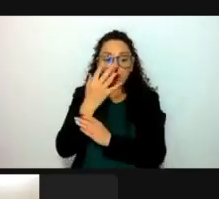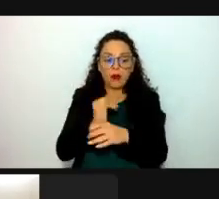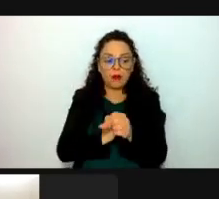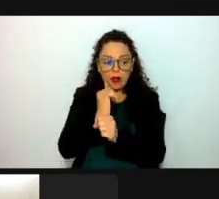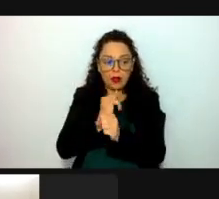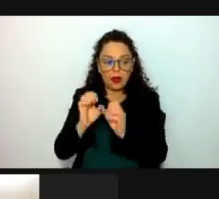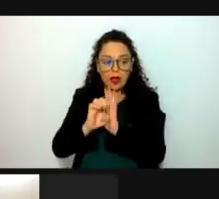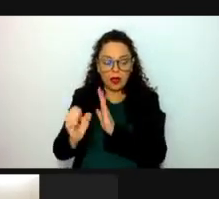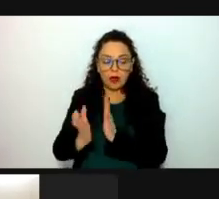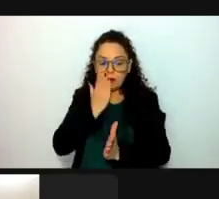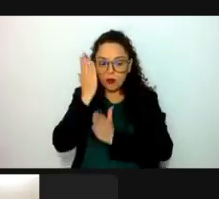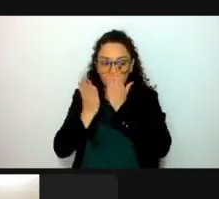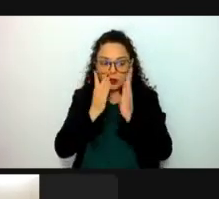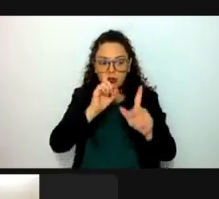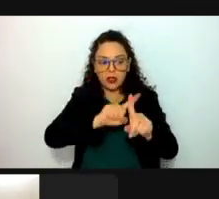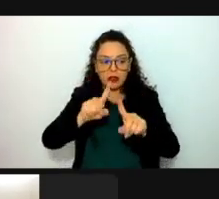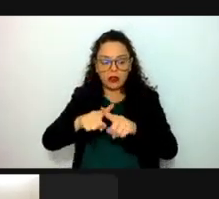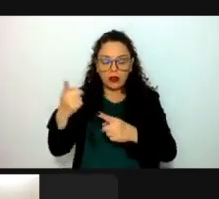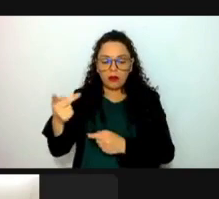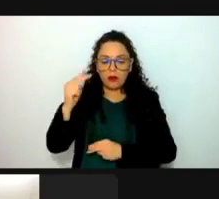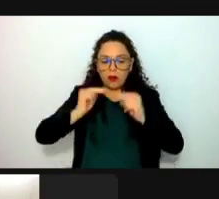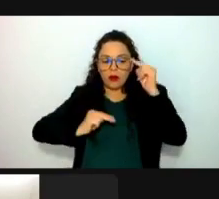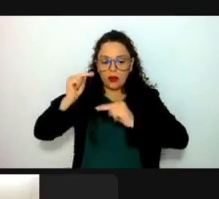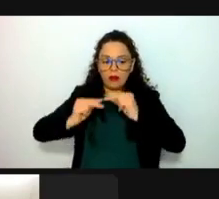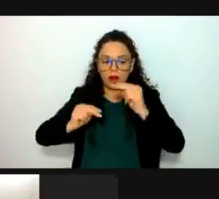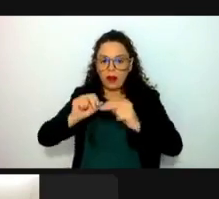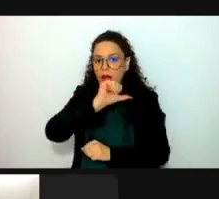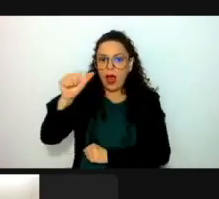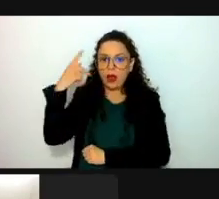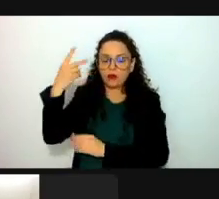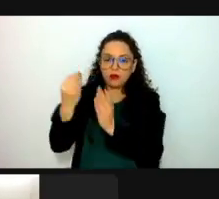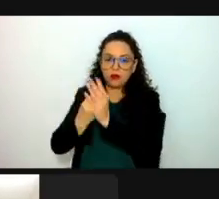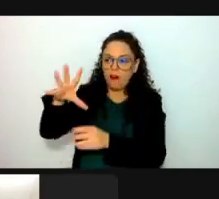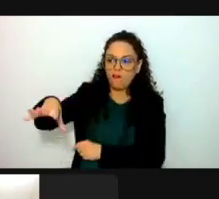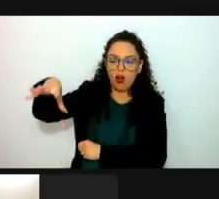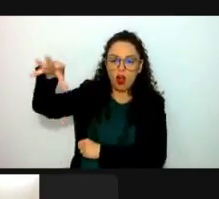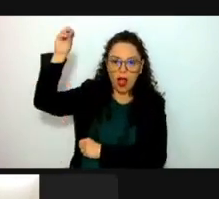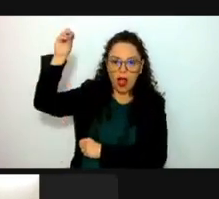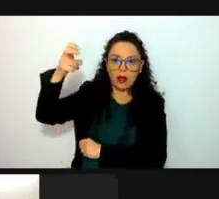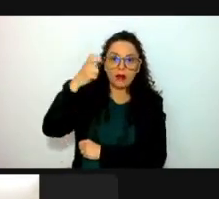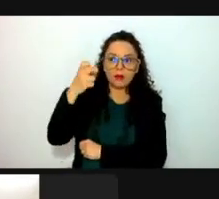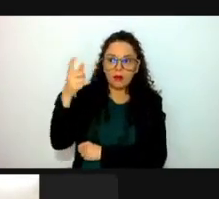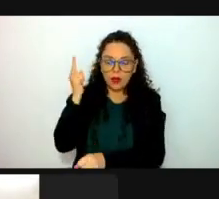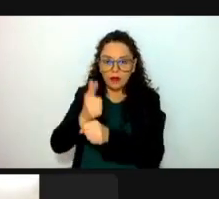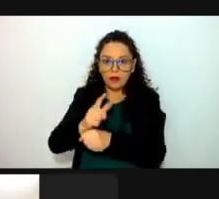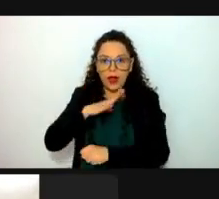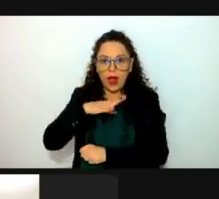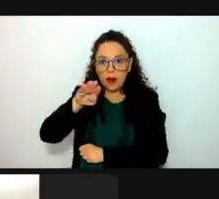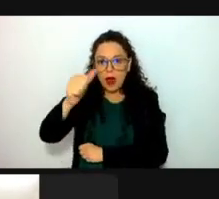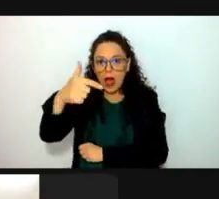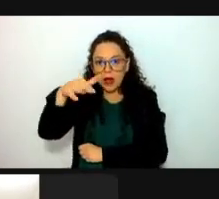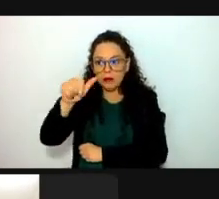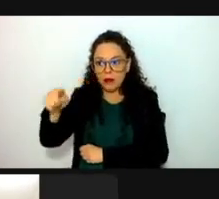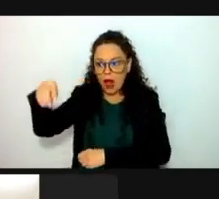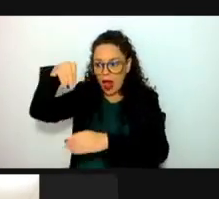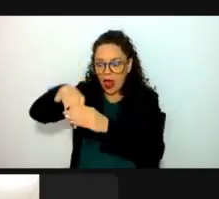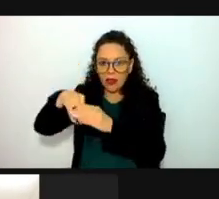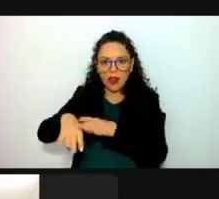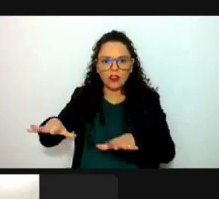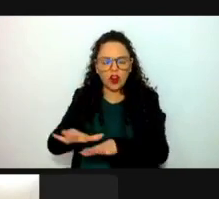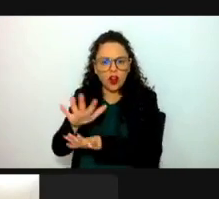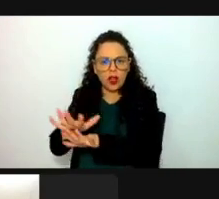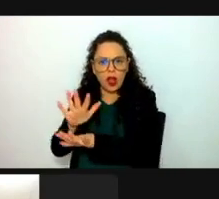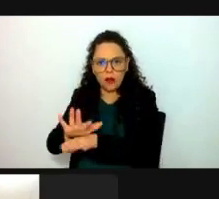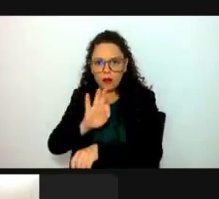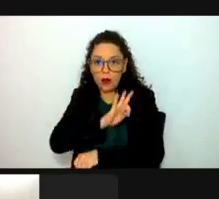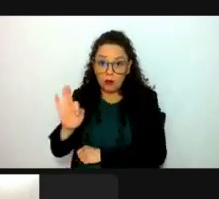multiparámetros volcánicos y con ello ha contribuido a la detección de ascenso de magma y cambios en la actividad eructiva. Estos parámetros